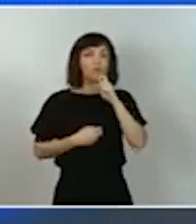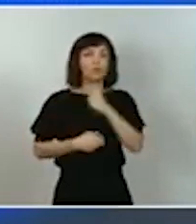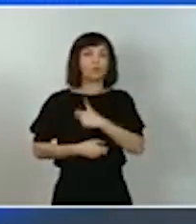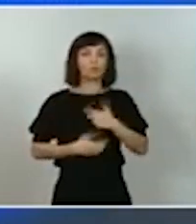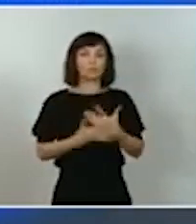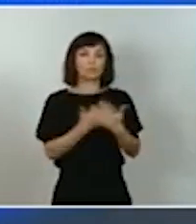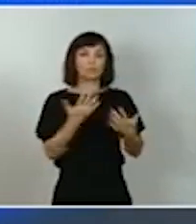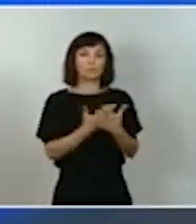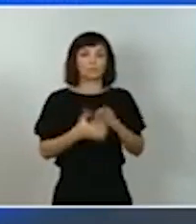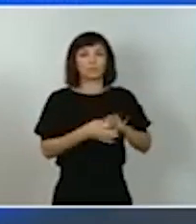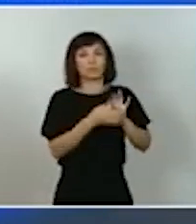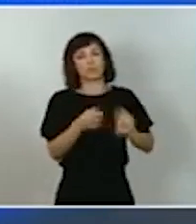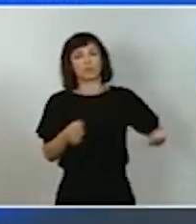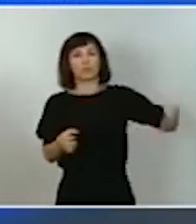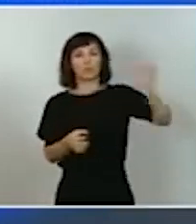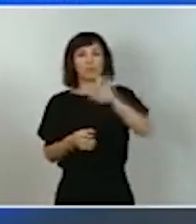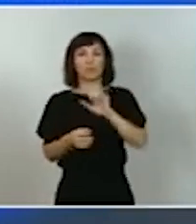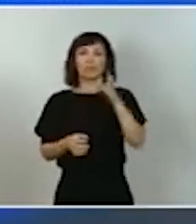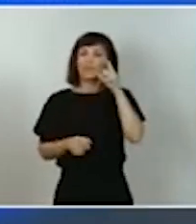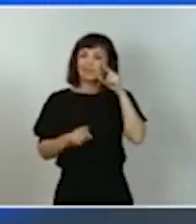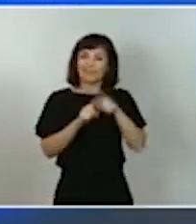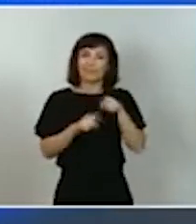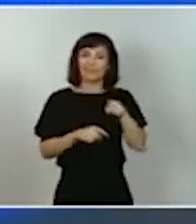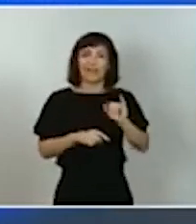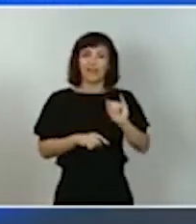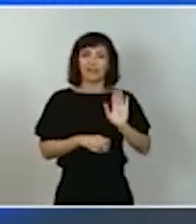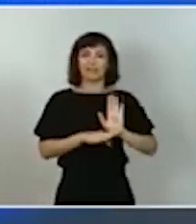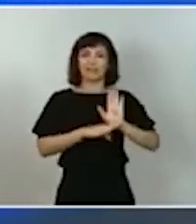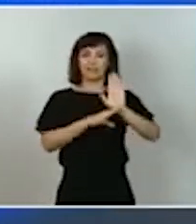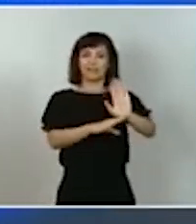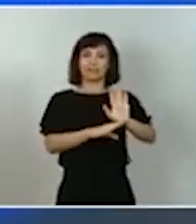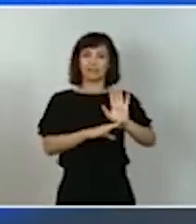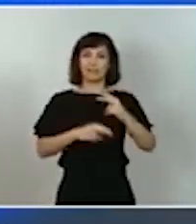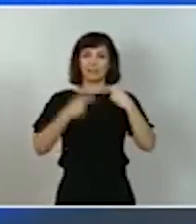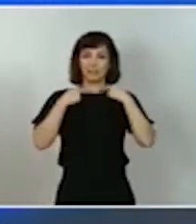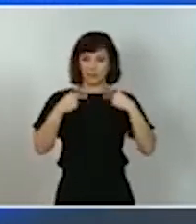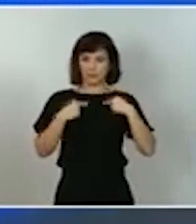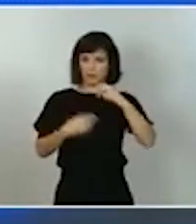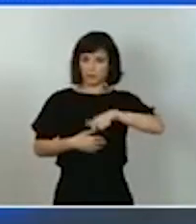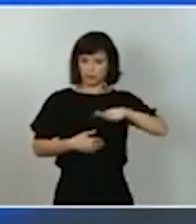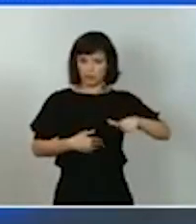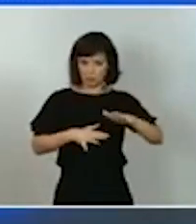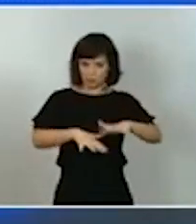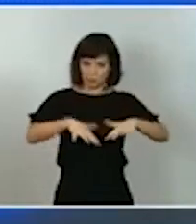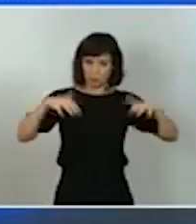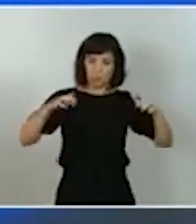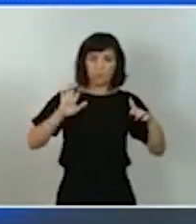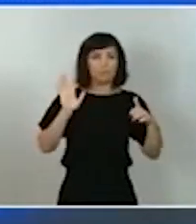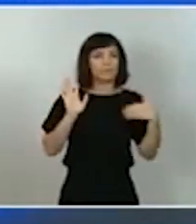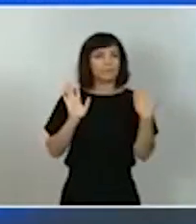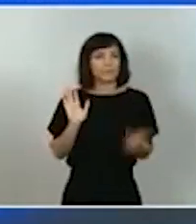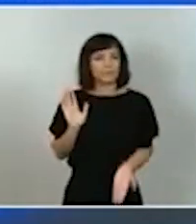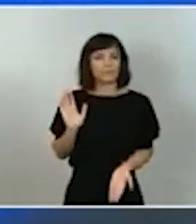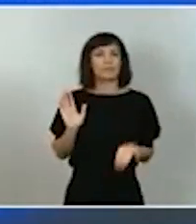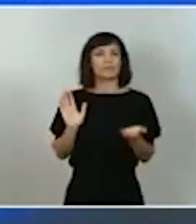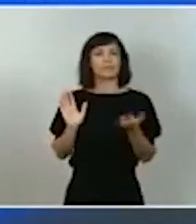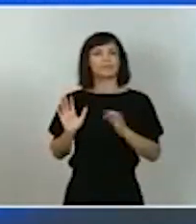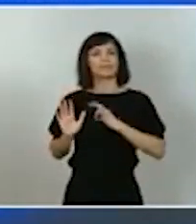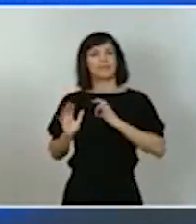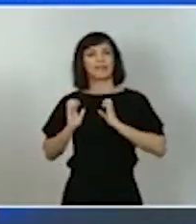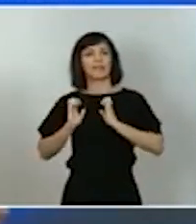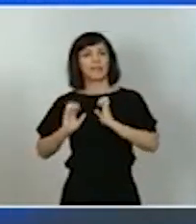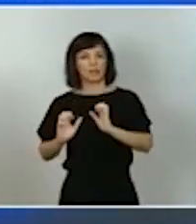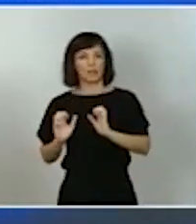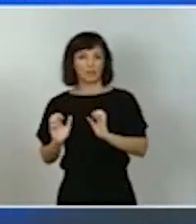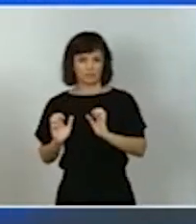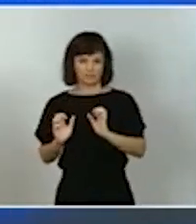Unión Europea para que haya una representación no solamente de los diputados y diputadas en el Congreso sino también de los senadores y senadoras para